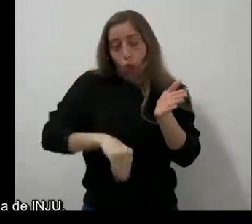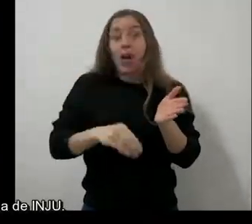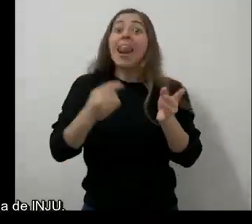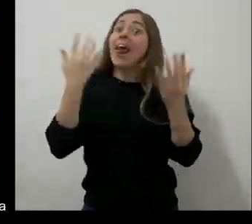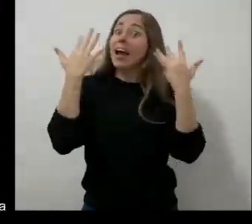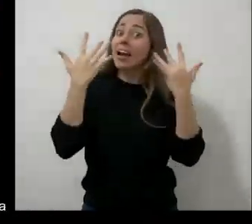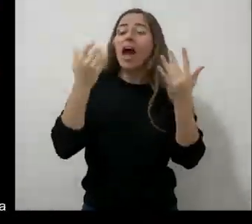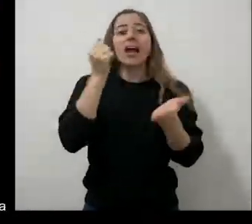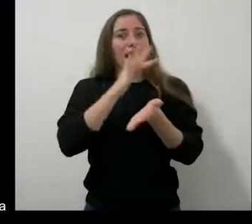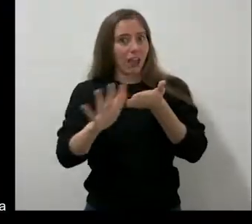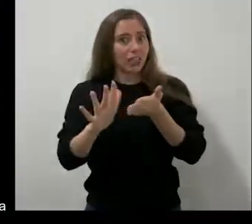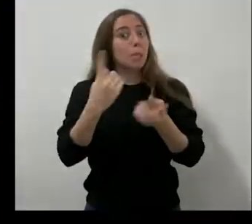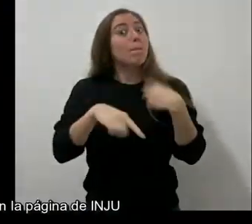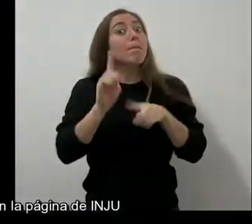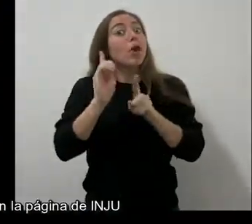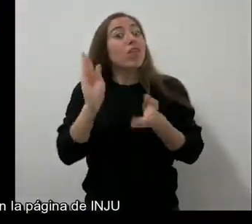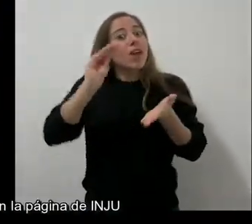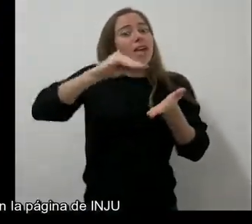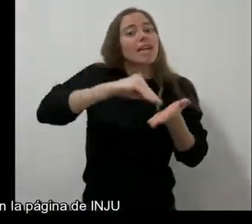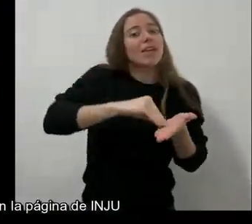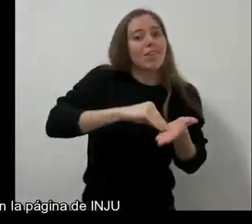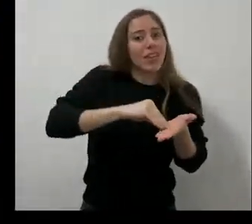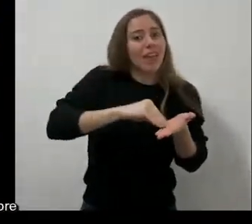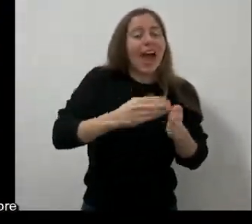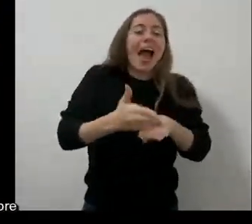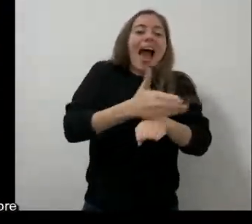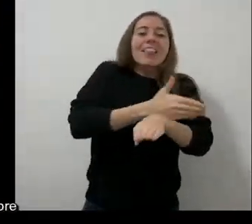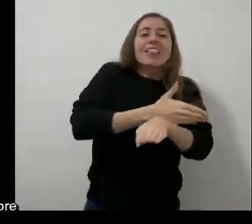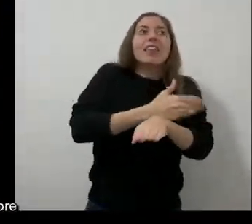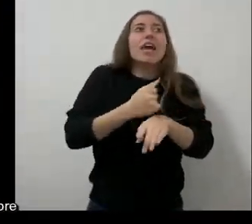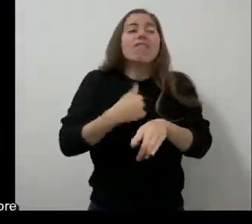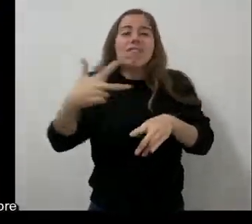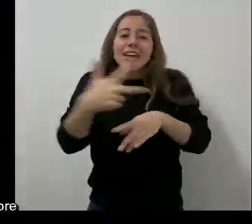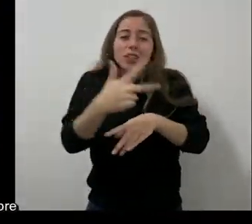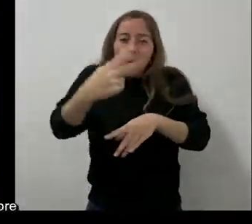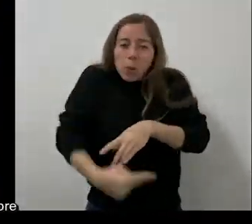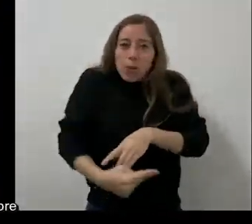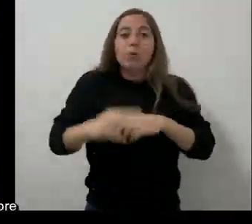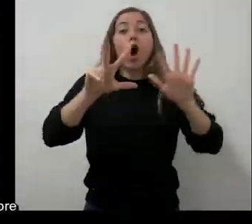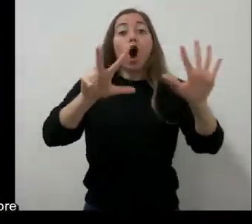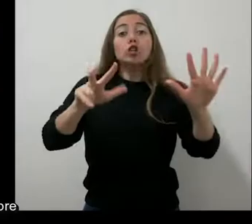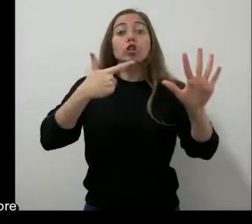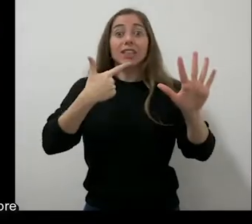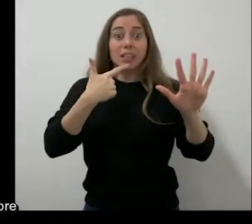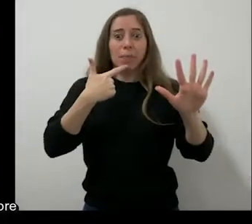tenés que inscribirte en la página de INCU antes del 8 de septiembre. La dirección es www